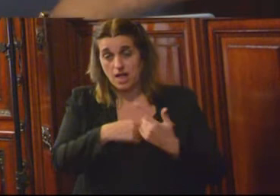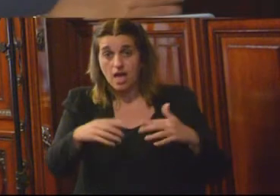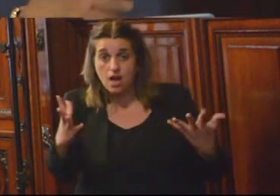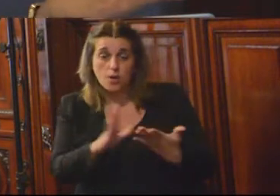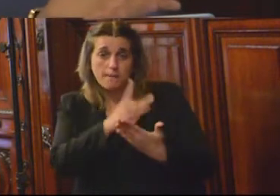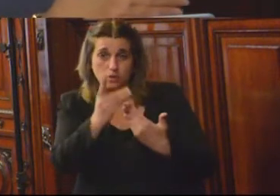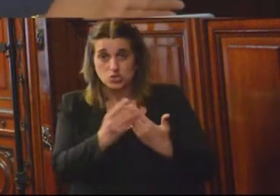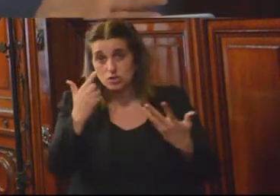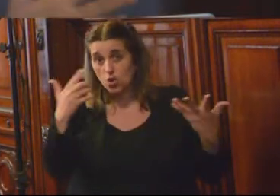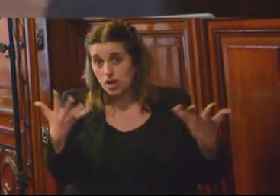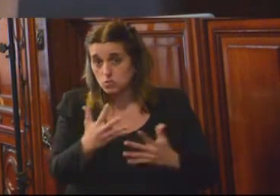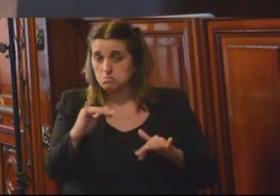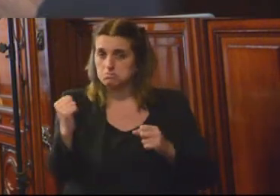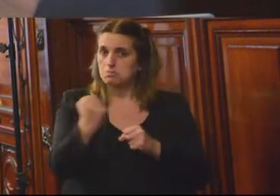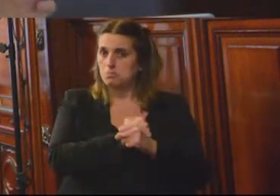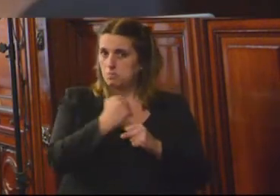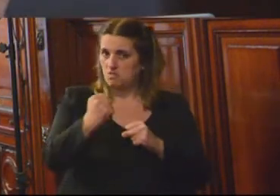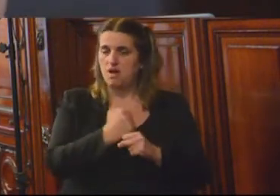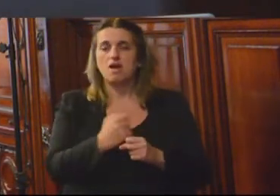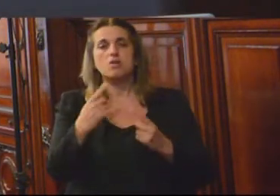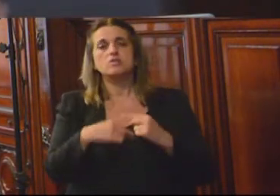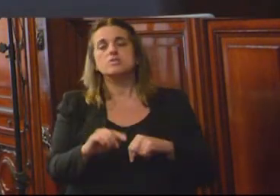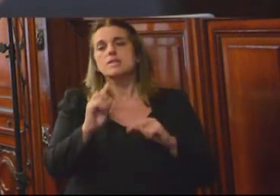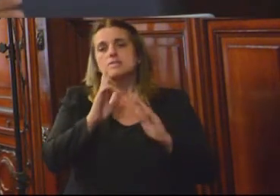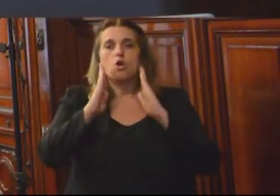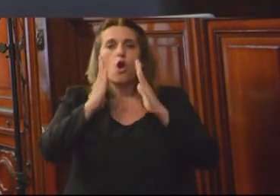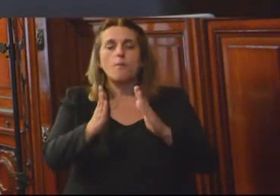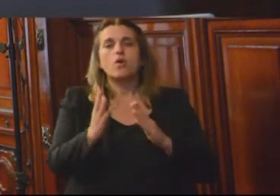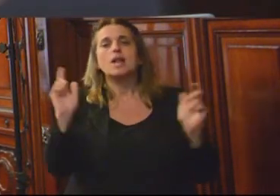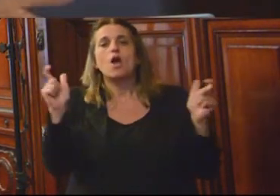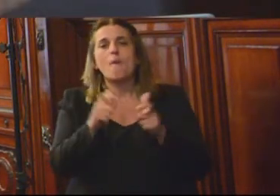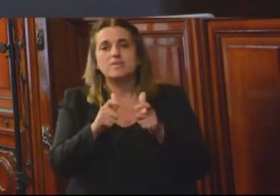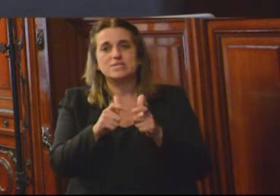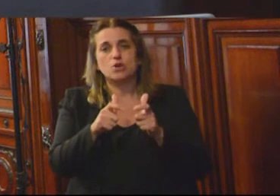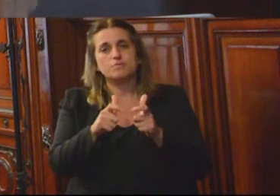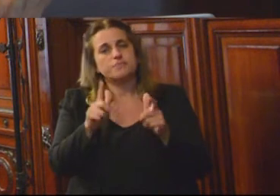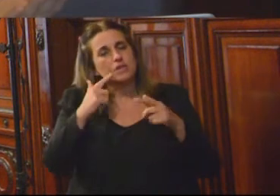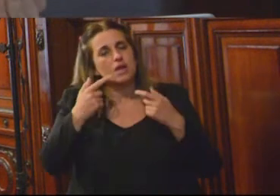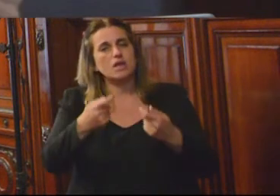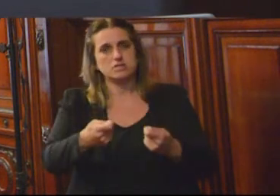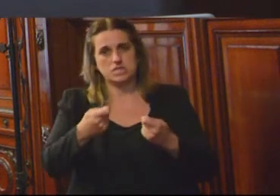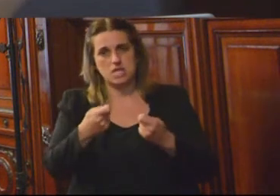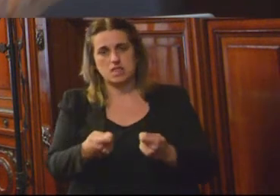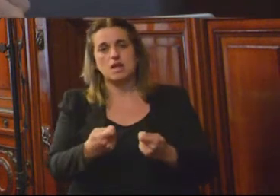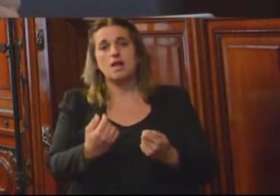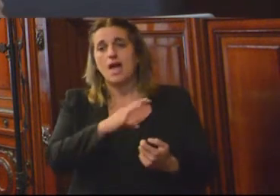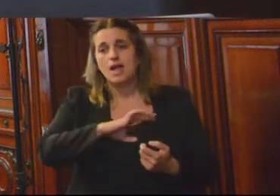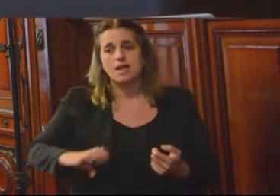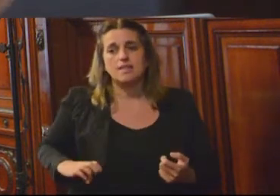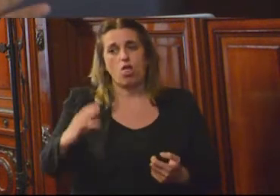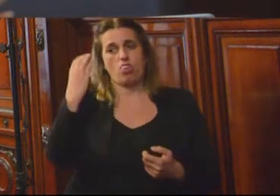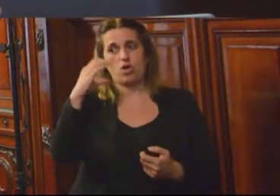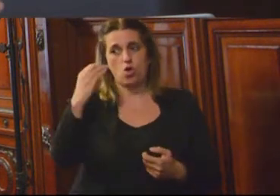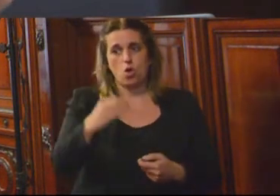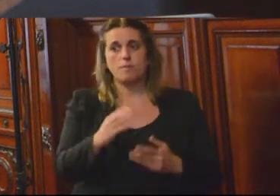que no fue aprobado, entonces el llamado sería como a que la Comisión insista al Estado colombiano y pues a los otros Estados